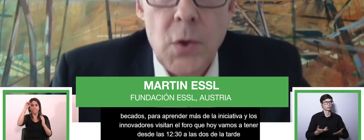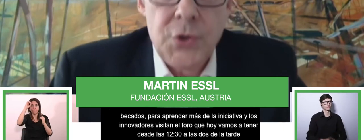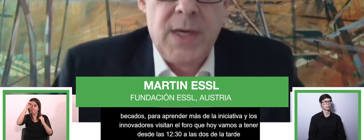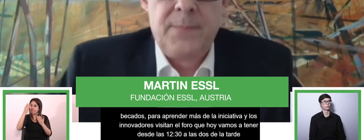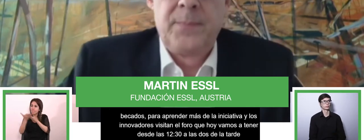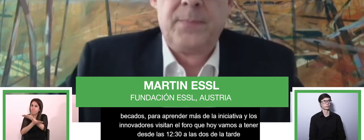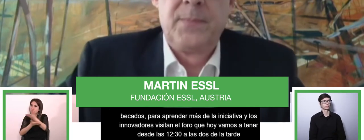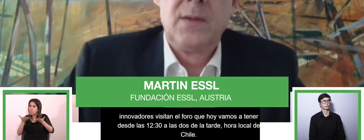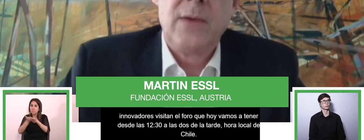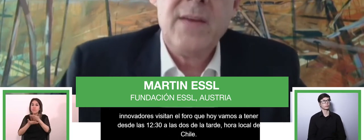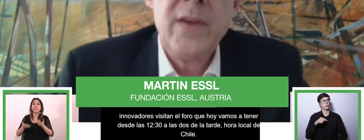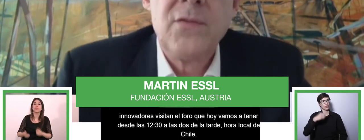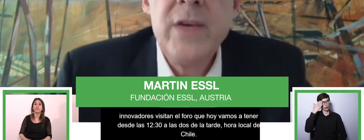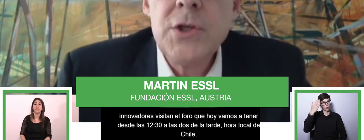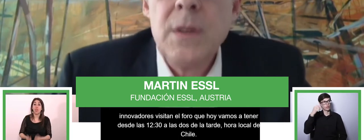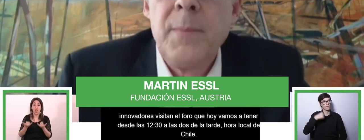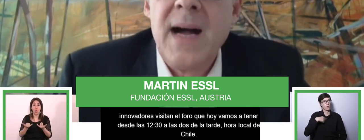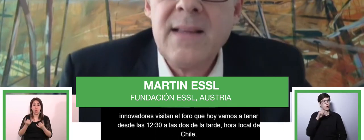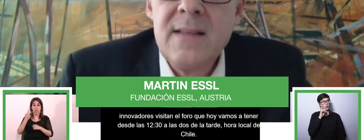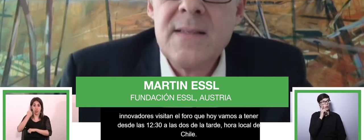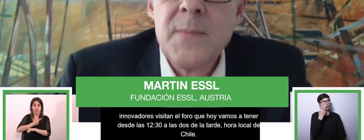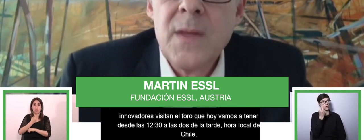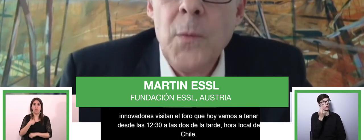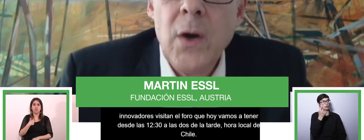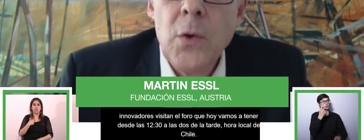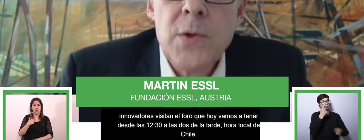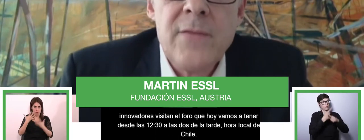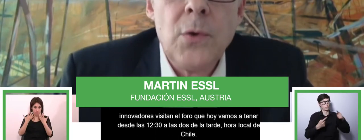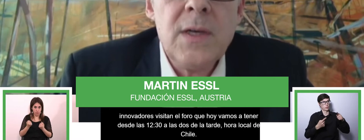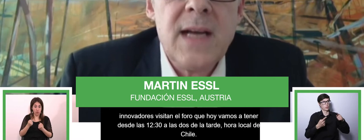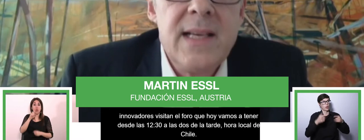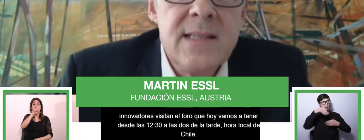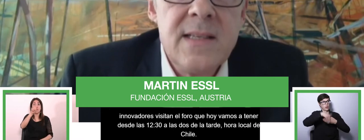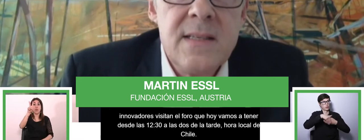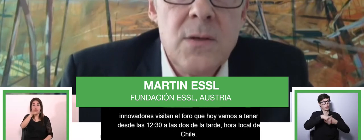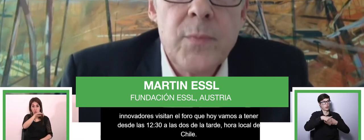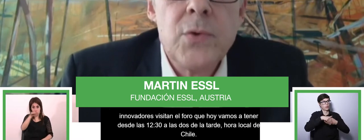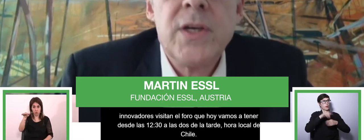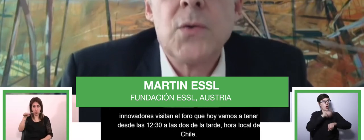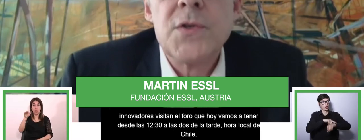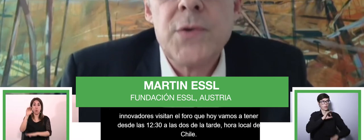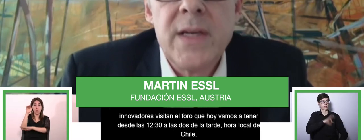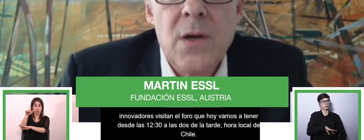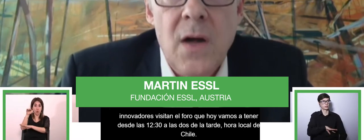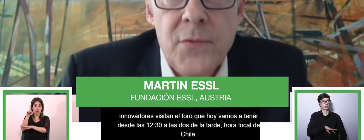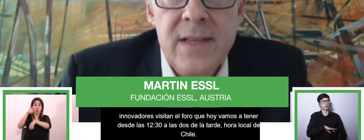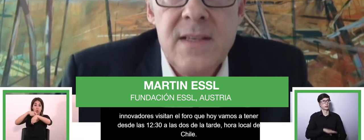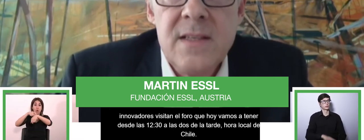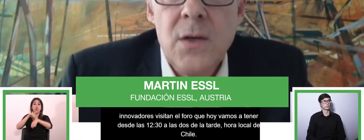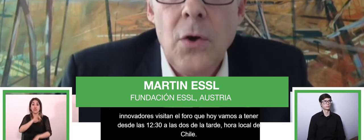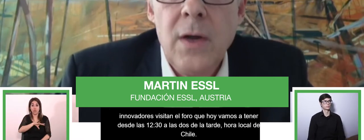Ahora, respecto de las actividades en Austria, además de socios regionales, también hemos organizado